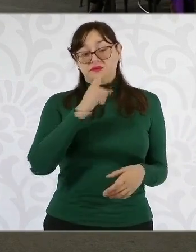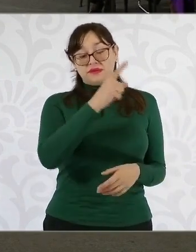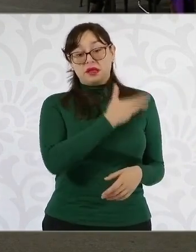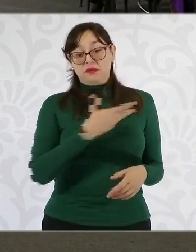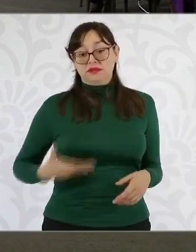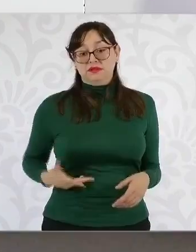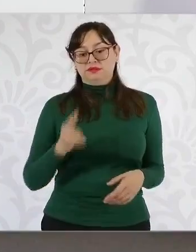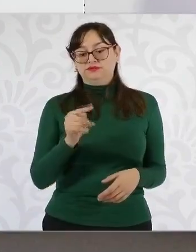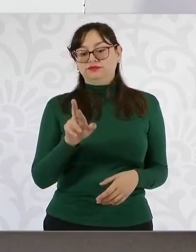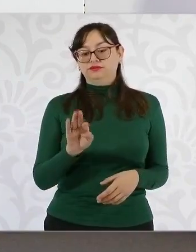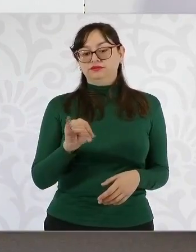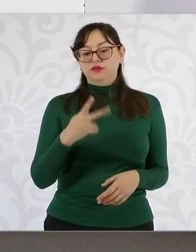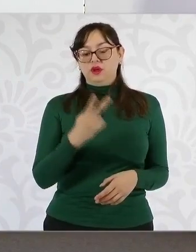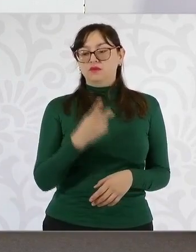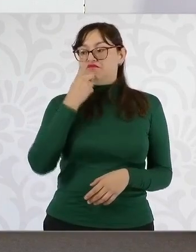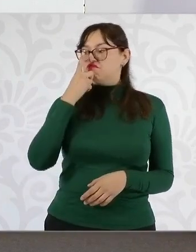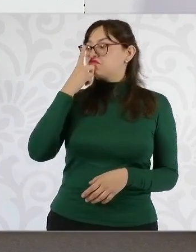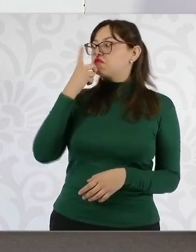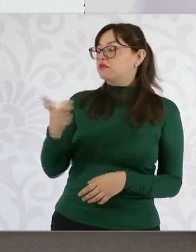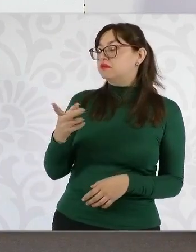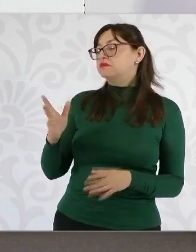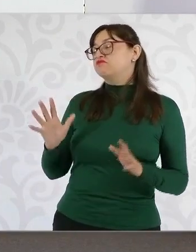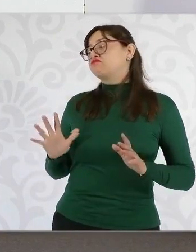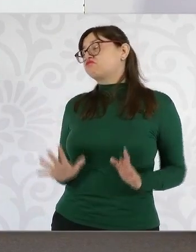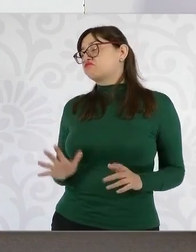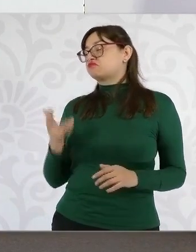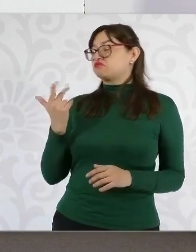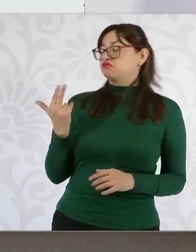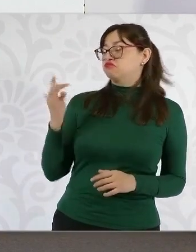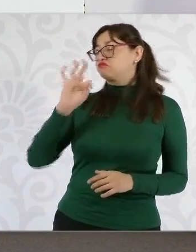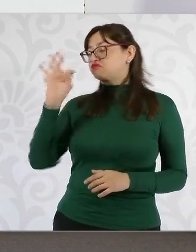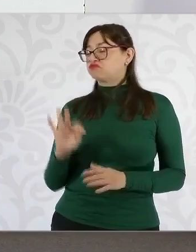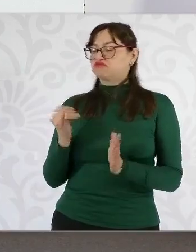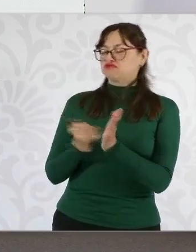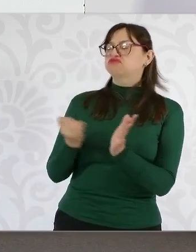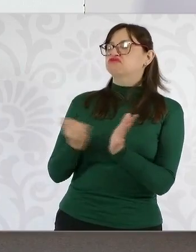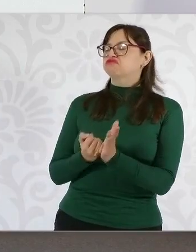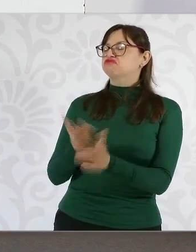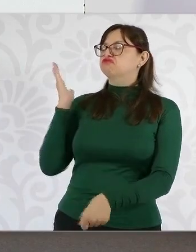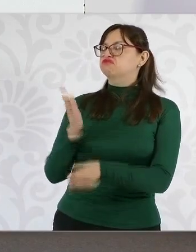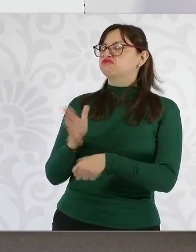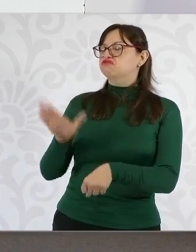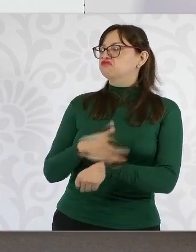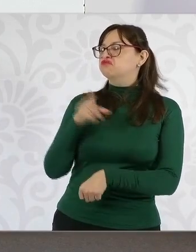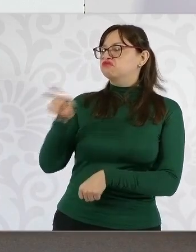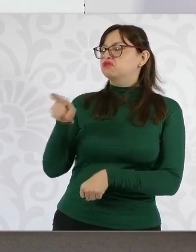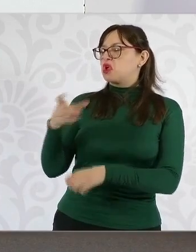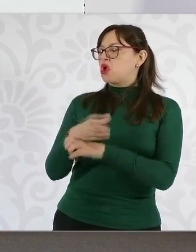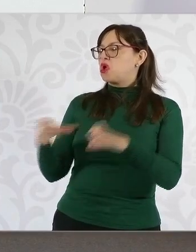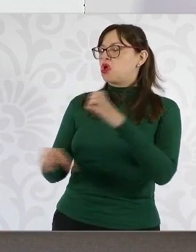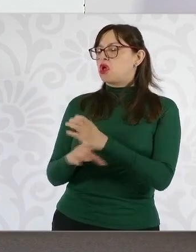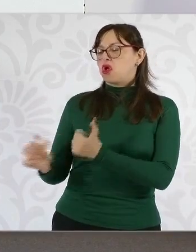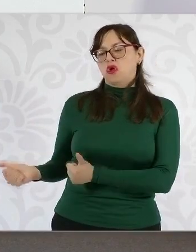25 por ciento porque exporta demasiado a Estados Unidos, lo que está diciendo es, dear fellows,